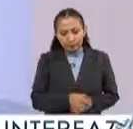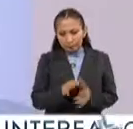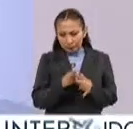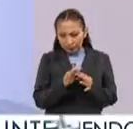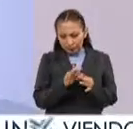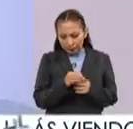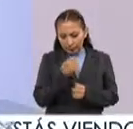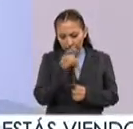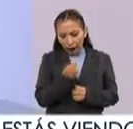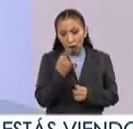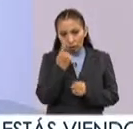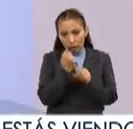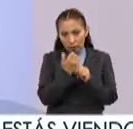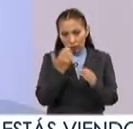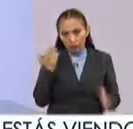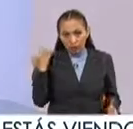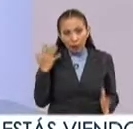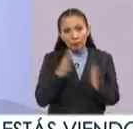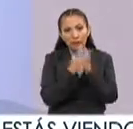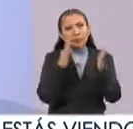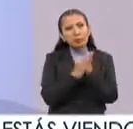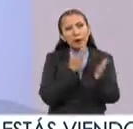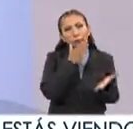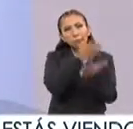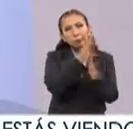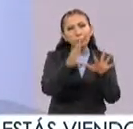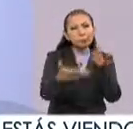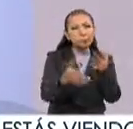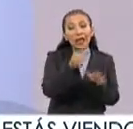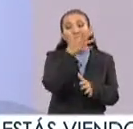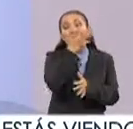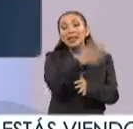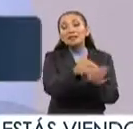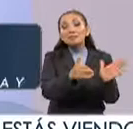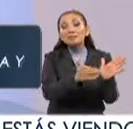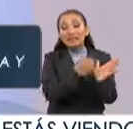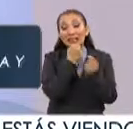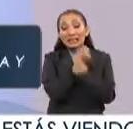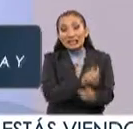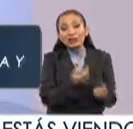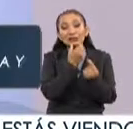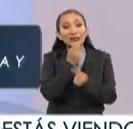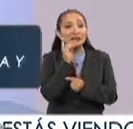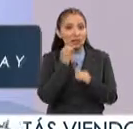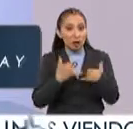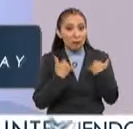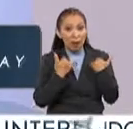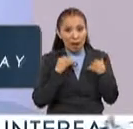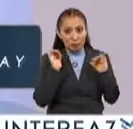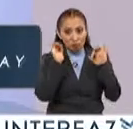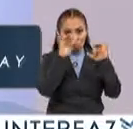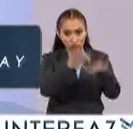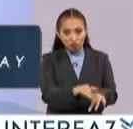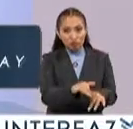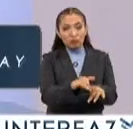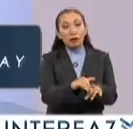te comento que el año pasado participaron un poquito más de 10 mil niñas, niñas y adolescentes.